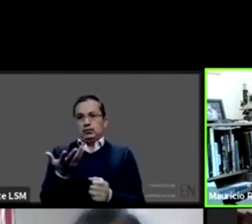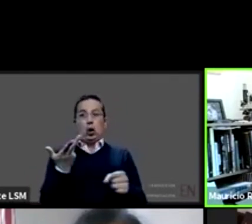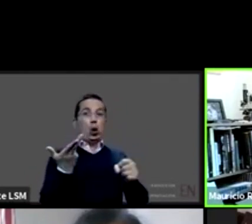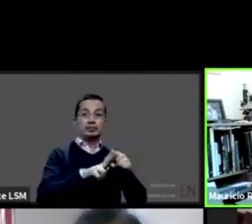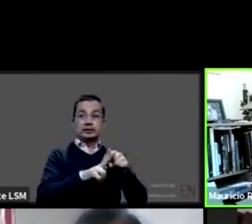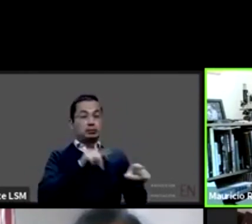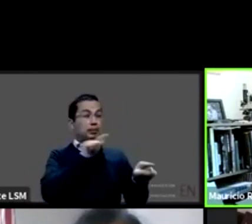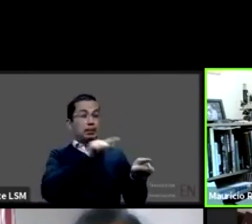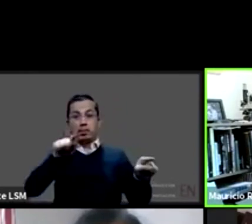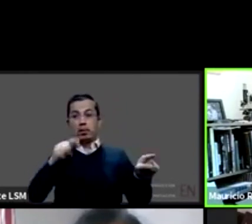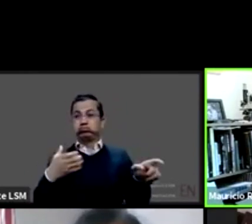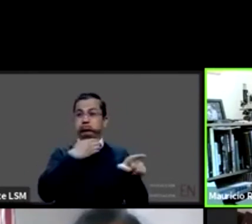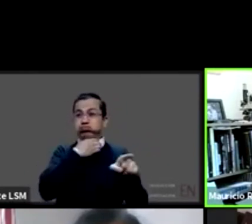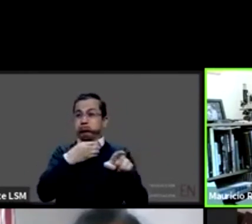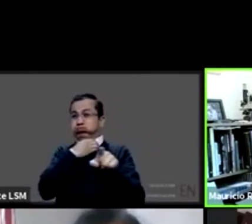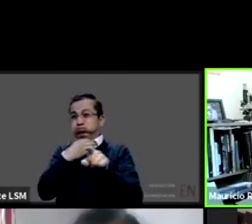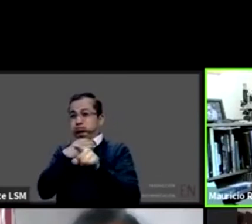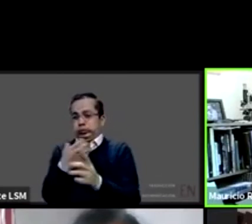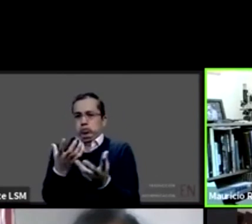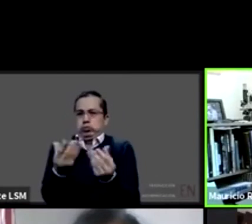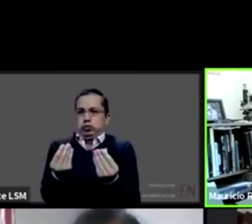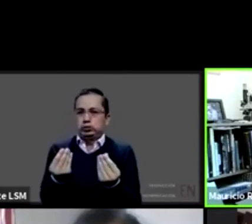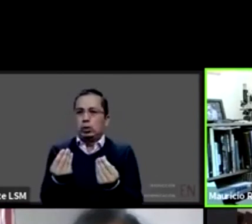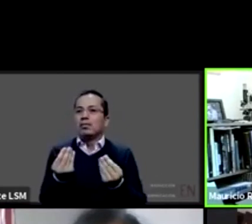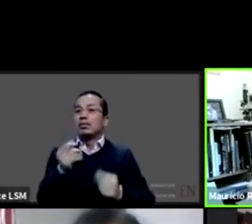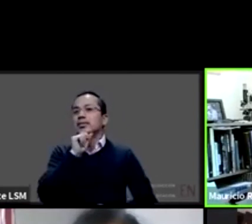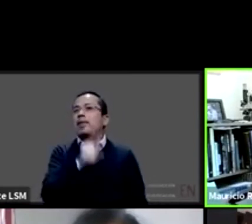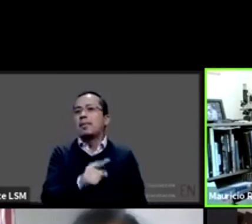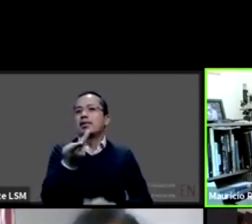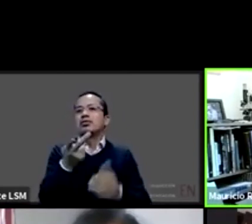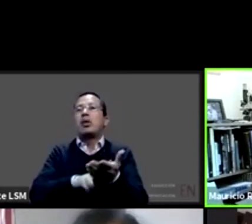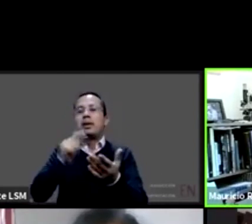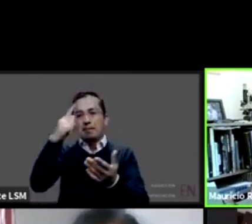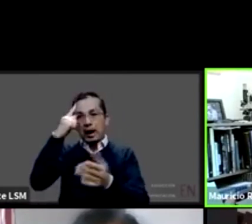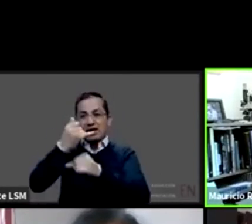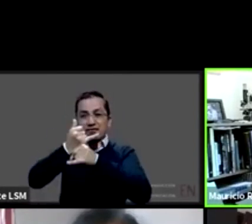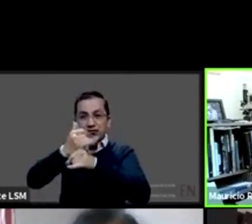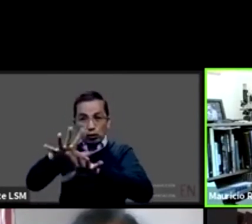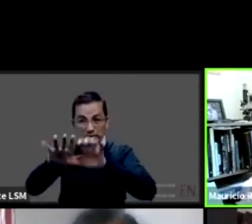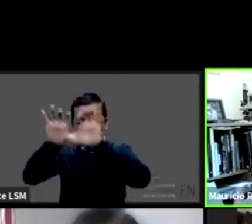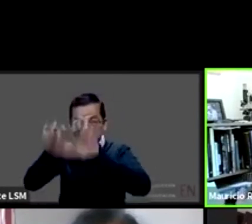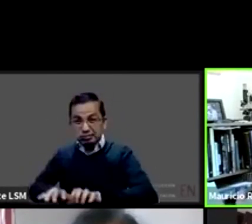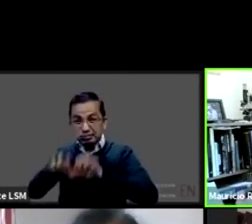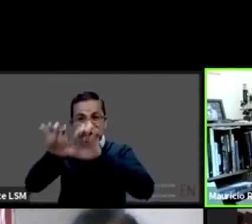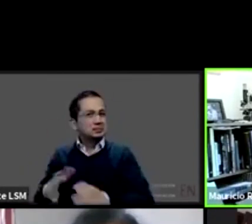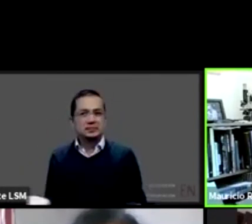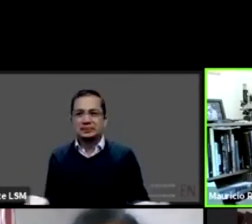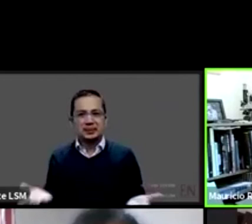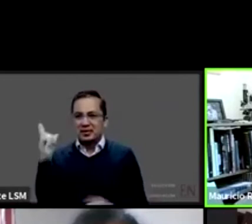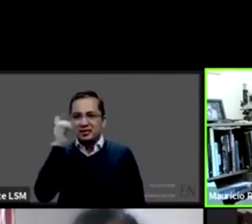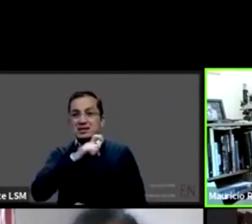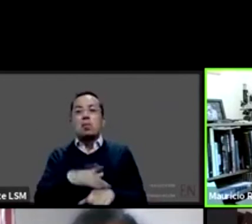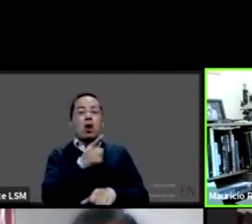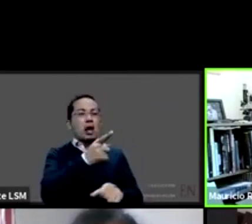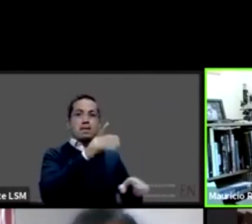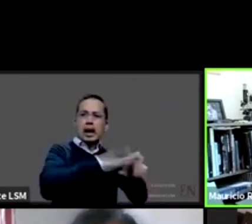sistemas de información porque tienes más camas tienes más información tienes más vigilancia tienes